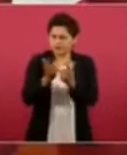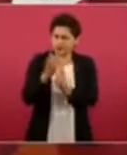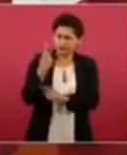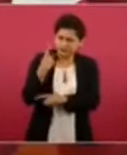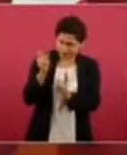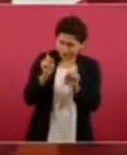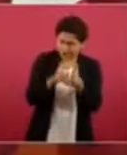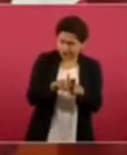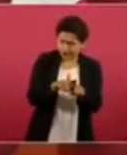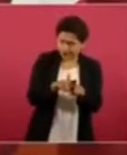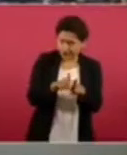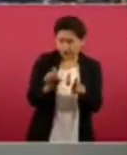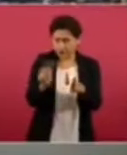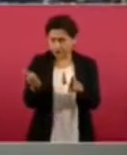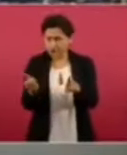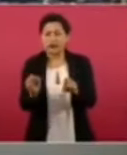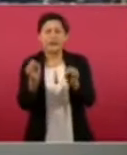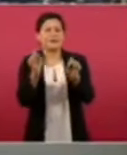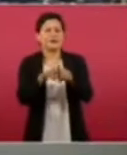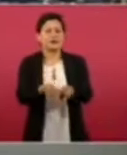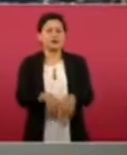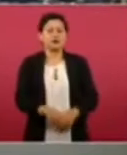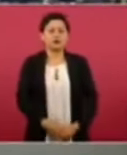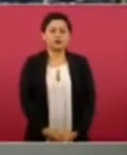del mismo. ¡Gracias!